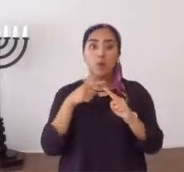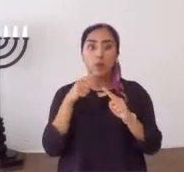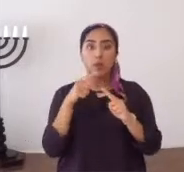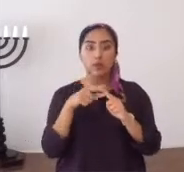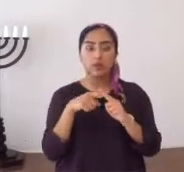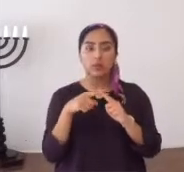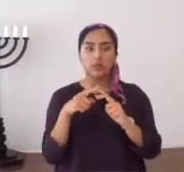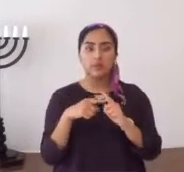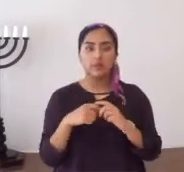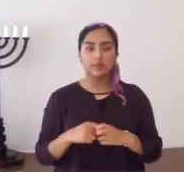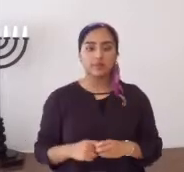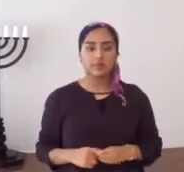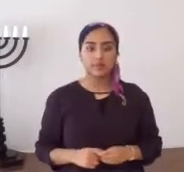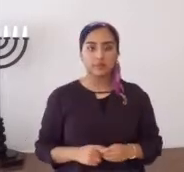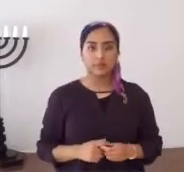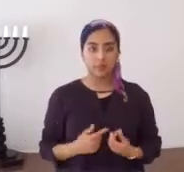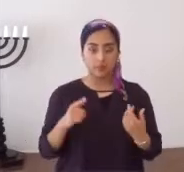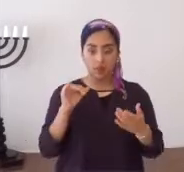pero, una vez,